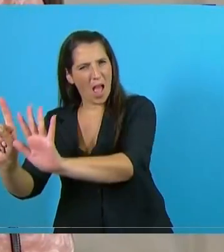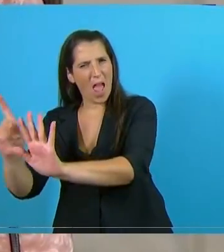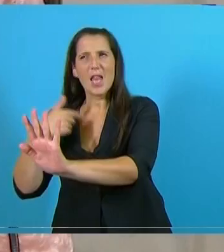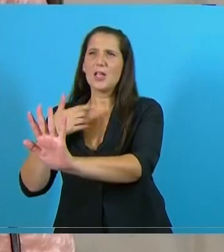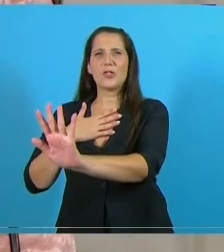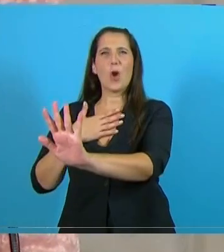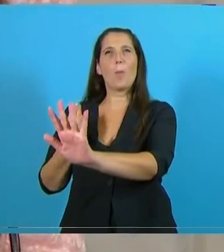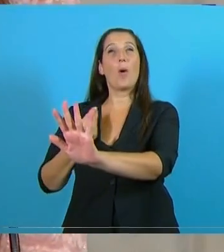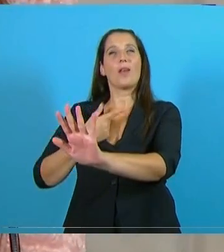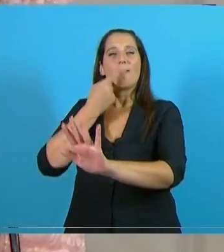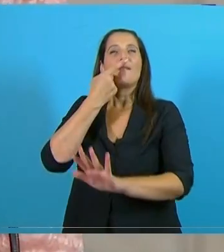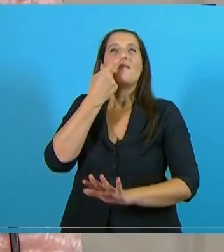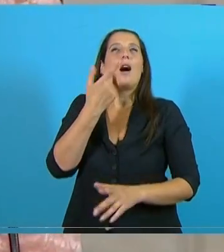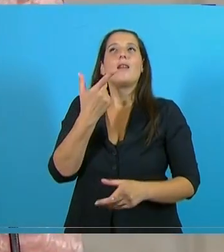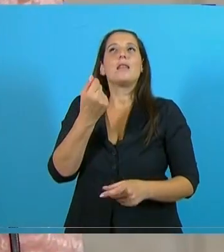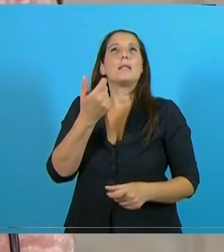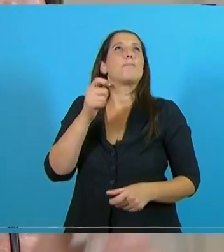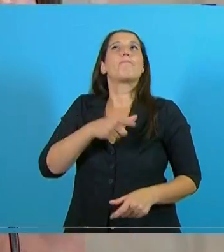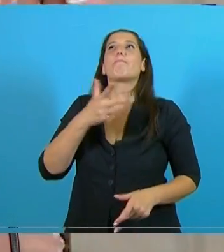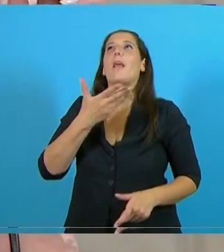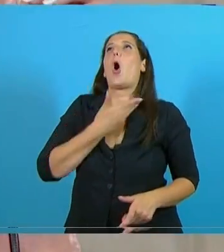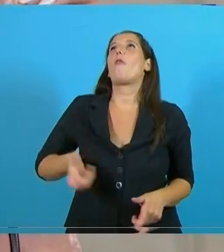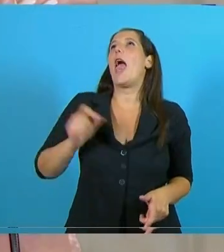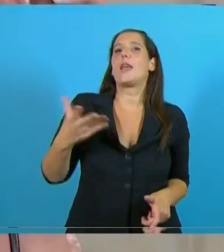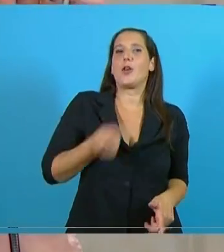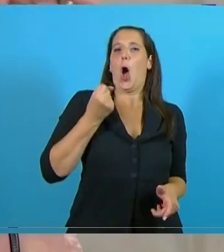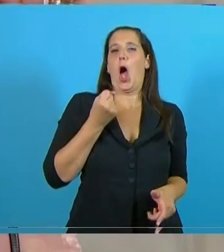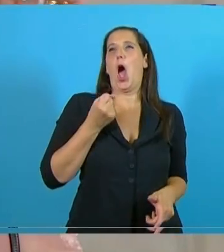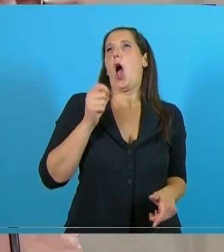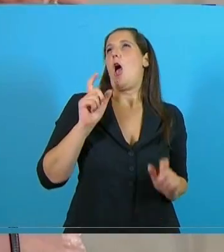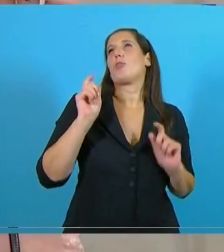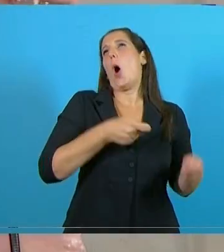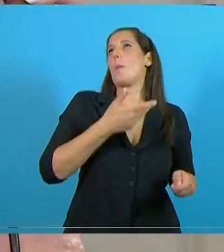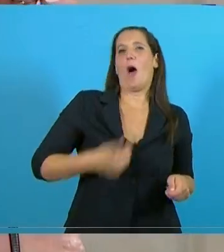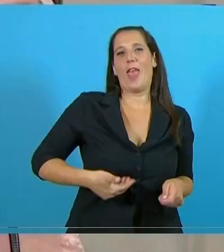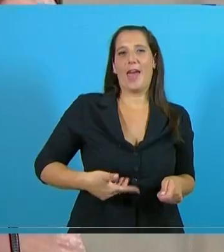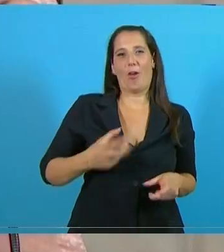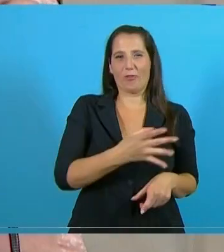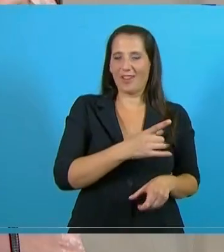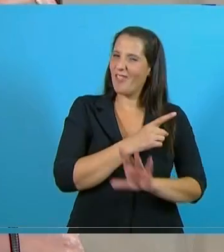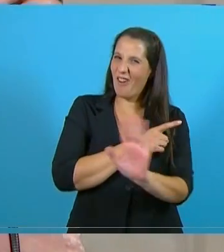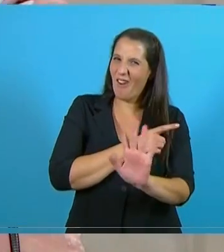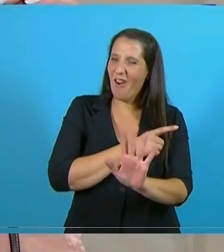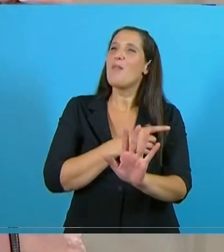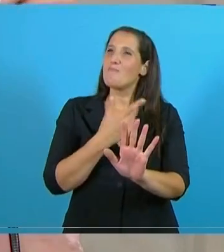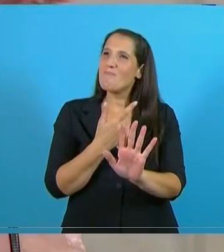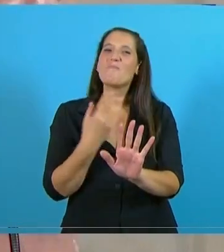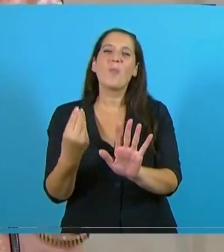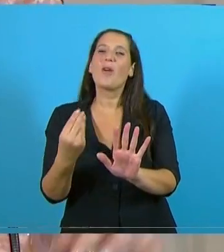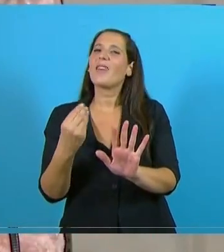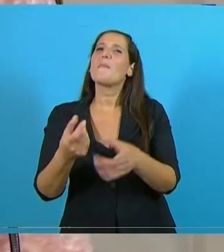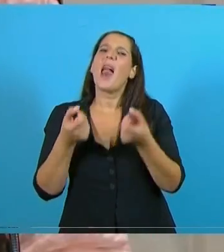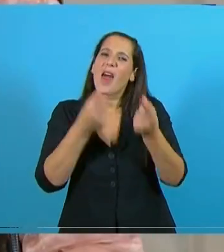estatizador, es simplemente, y con los números que les voy a decir, mejorar la